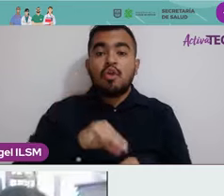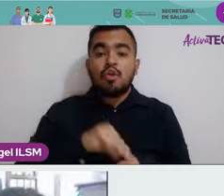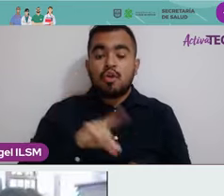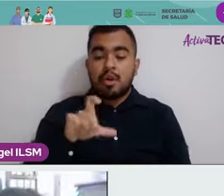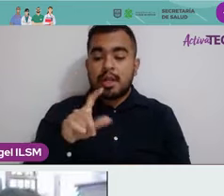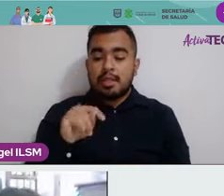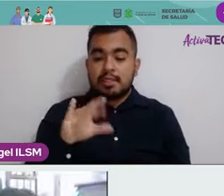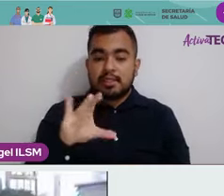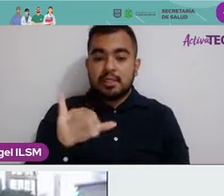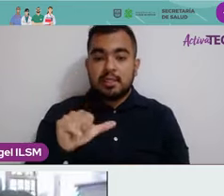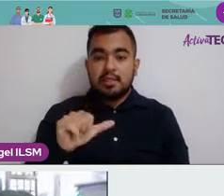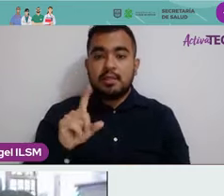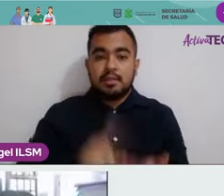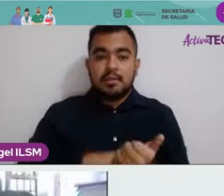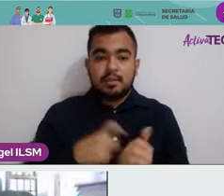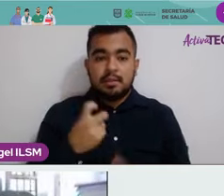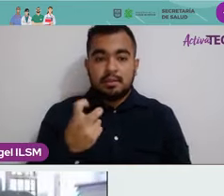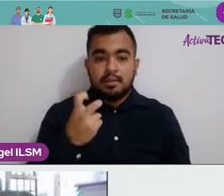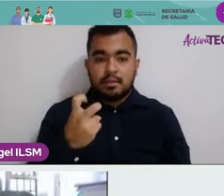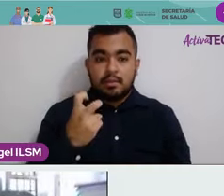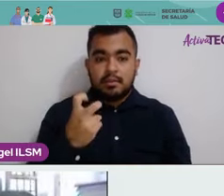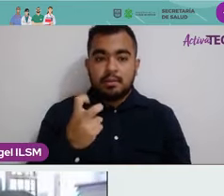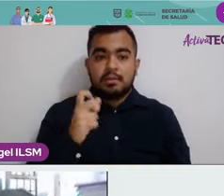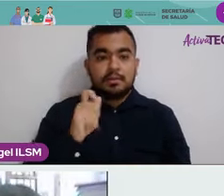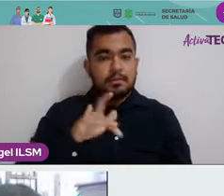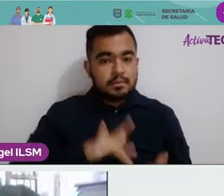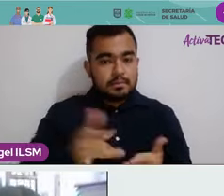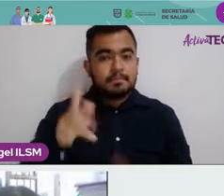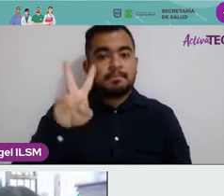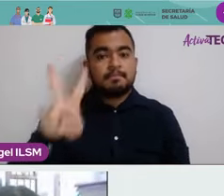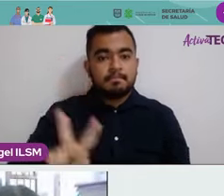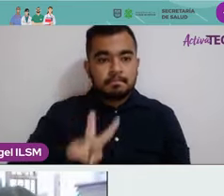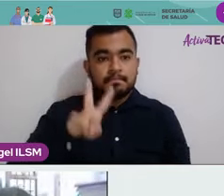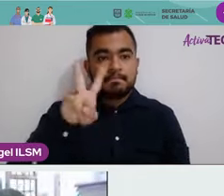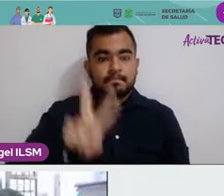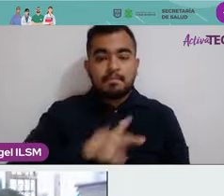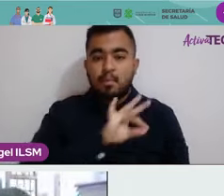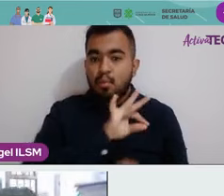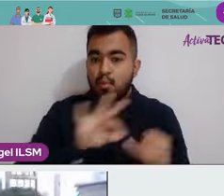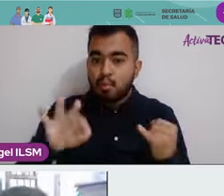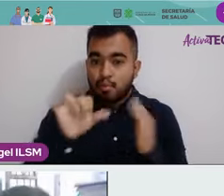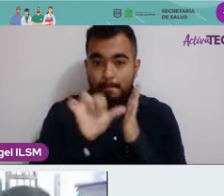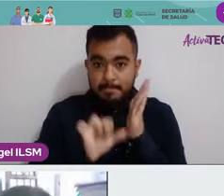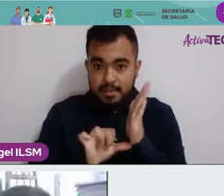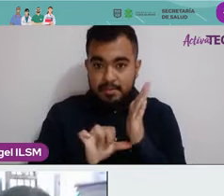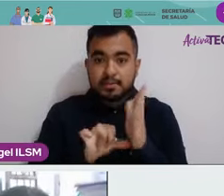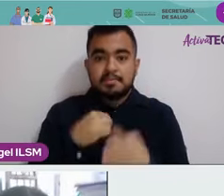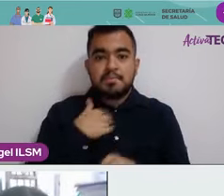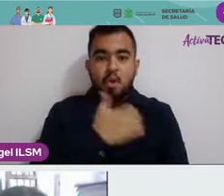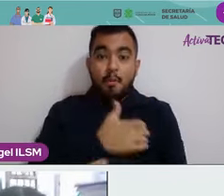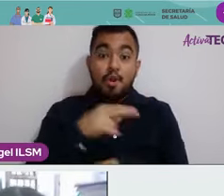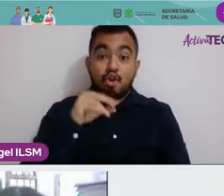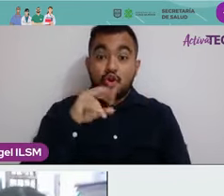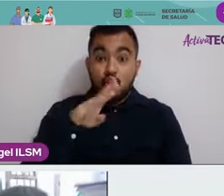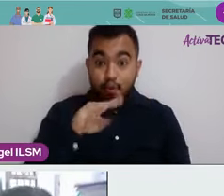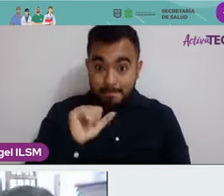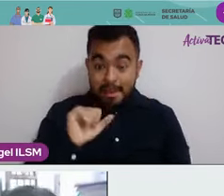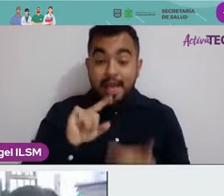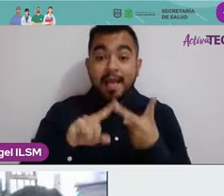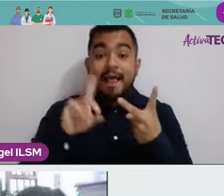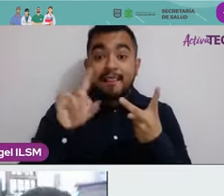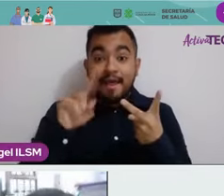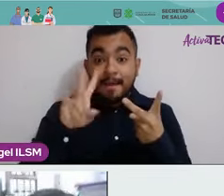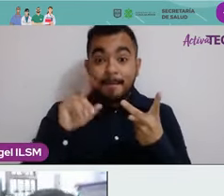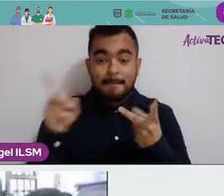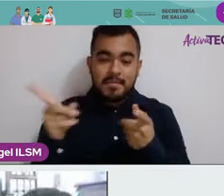Aguilar, quiero hacer agradecimientos como cada viernes último de mes a mi compañera Norma, a David que nos están asistiendo en